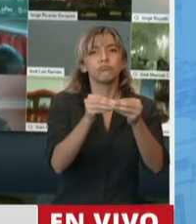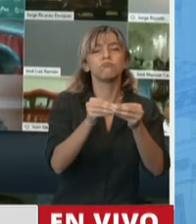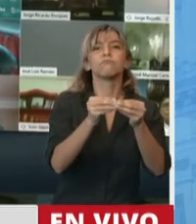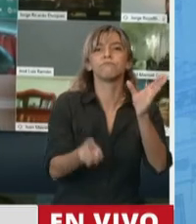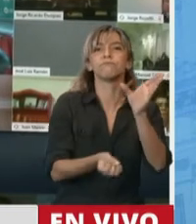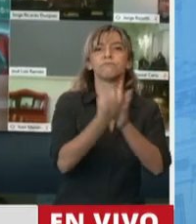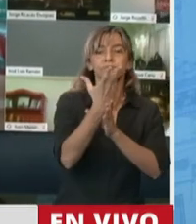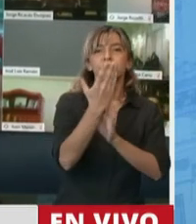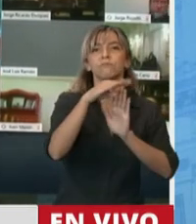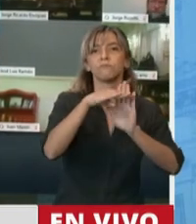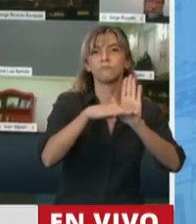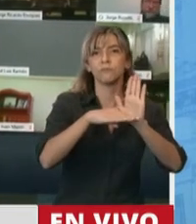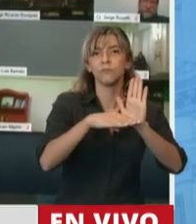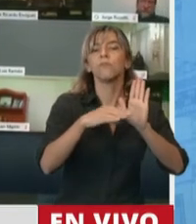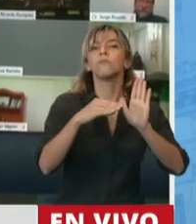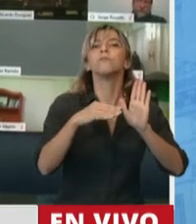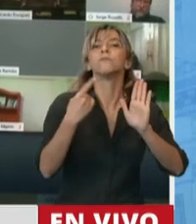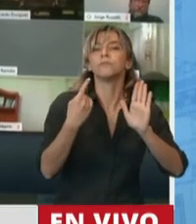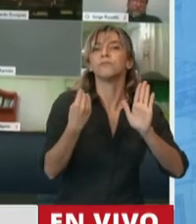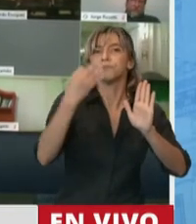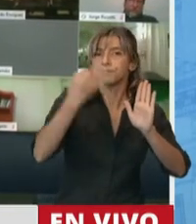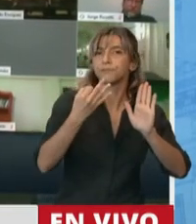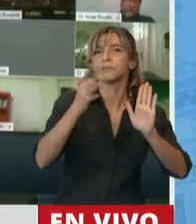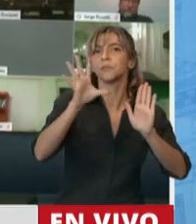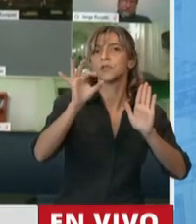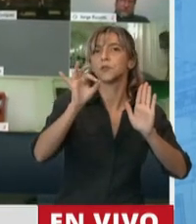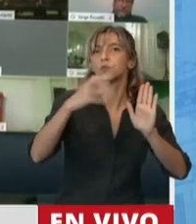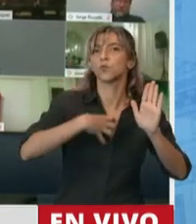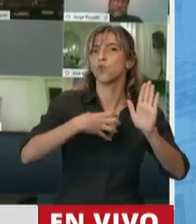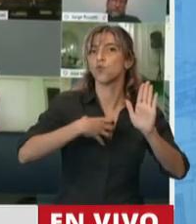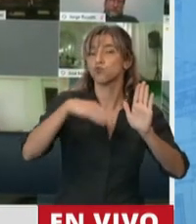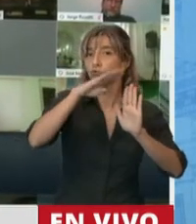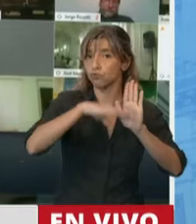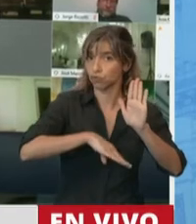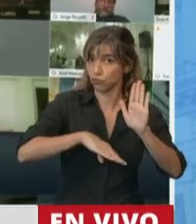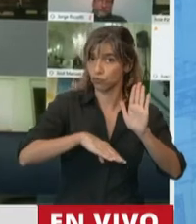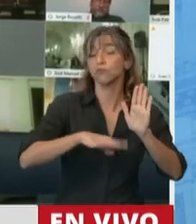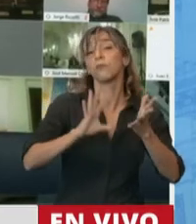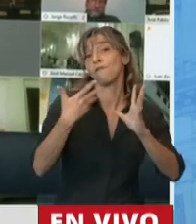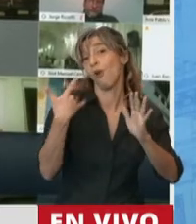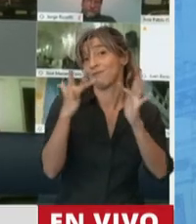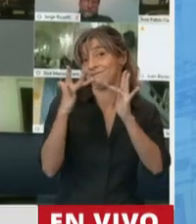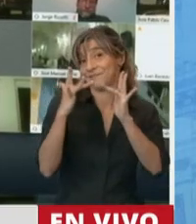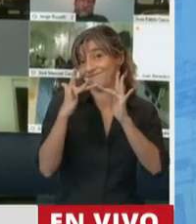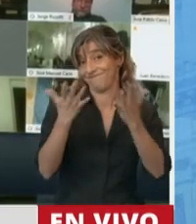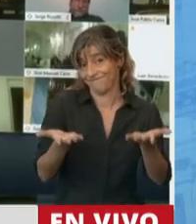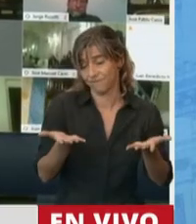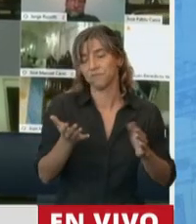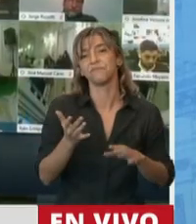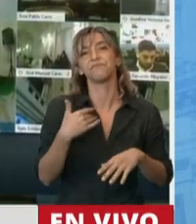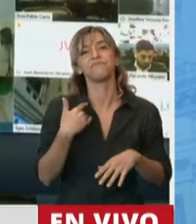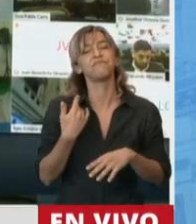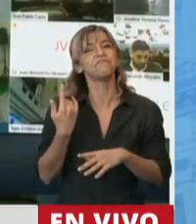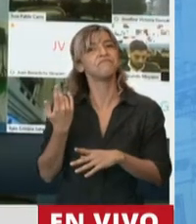virtuales y el rector de la Universidad Nacional, Hugo Yury, tampó una frase que realmente nos dejó